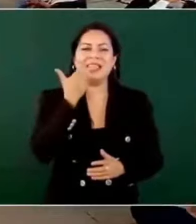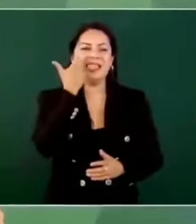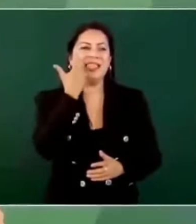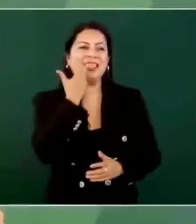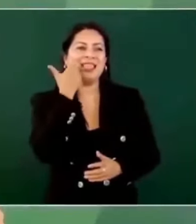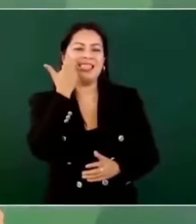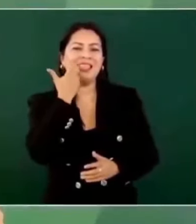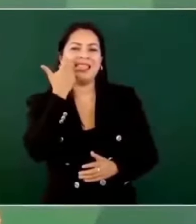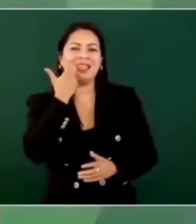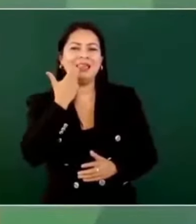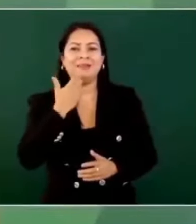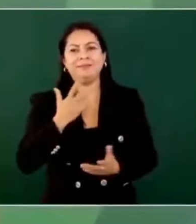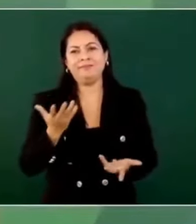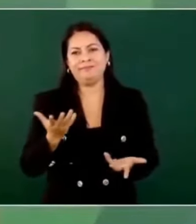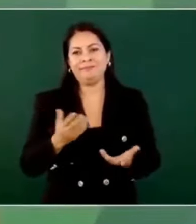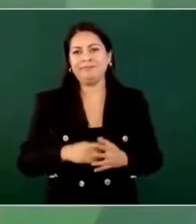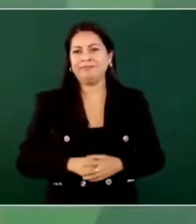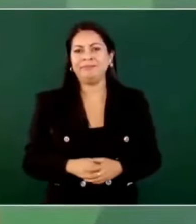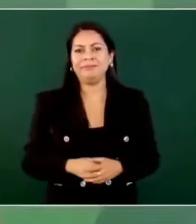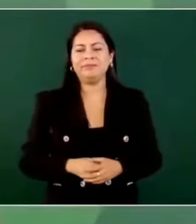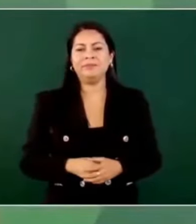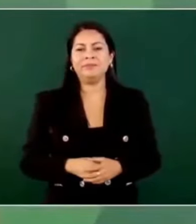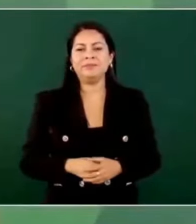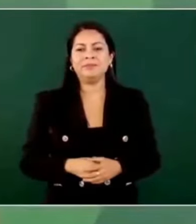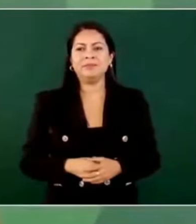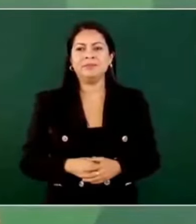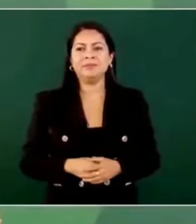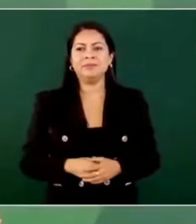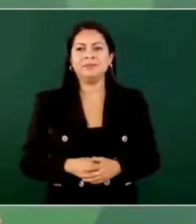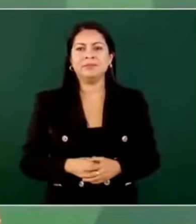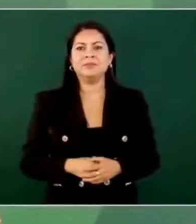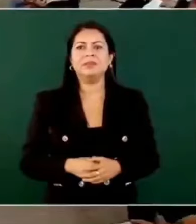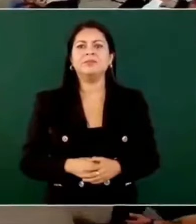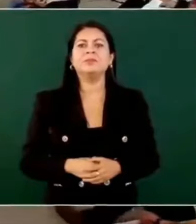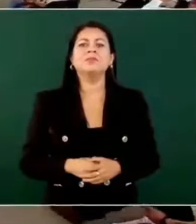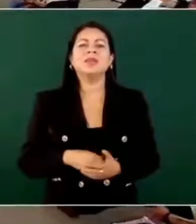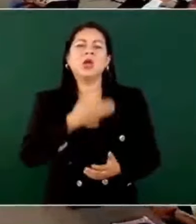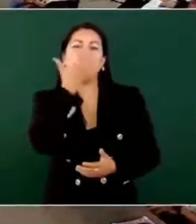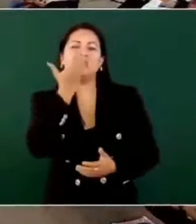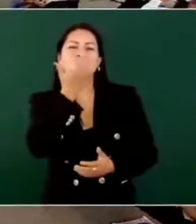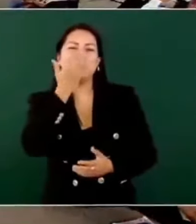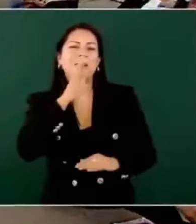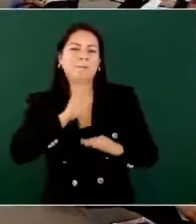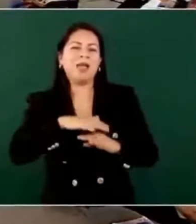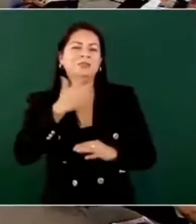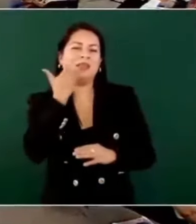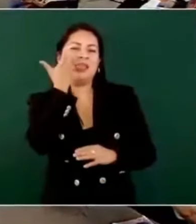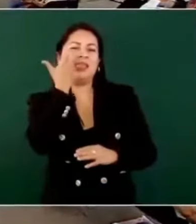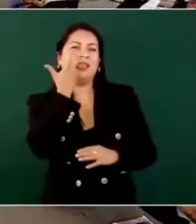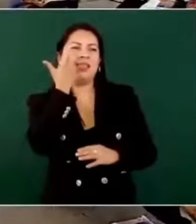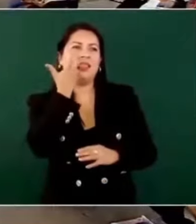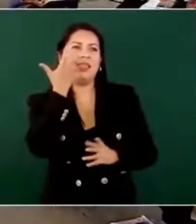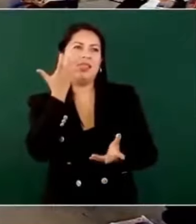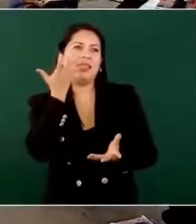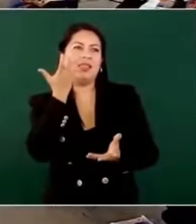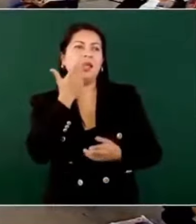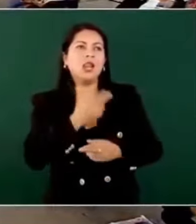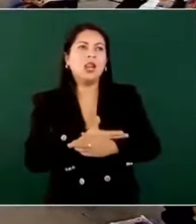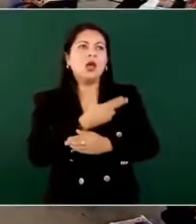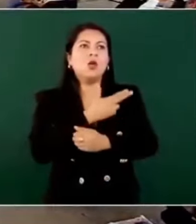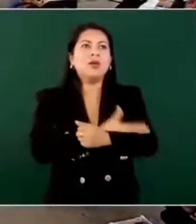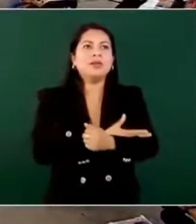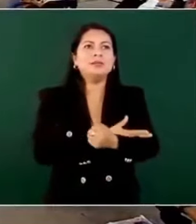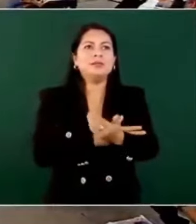de manera más coloquial. La lealtad que